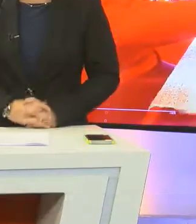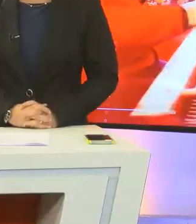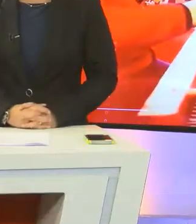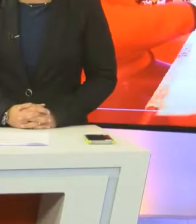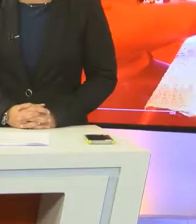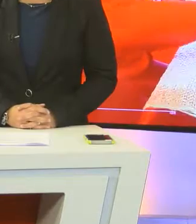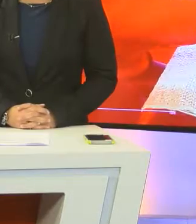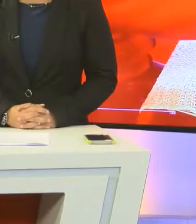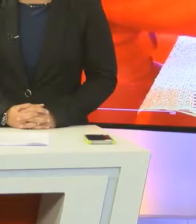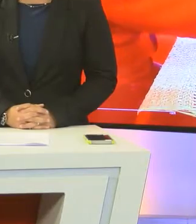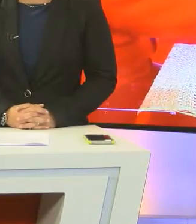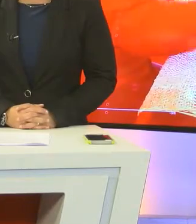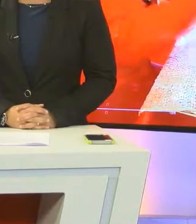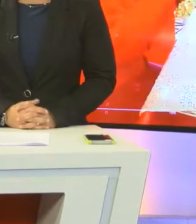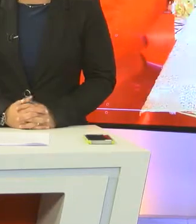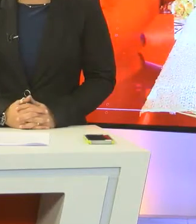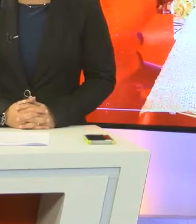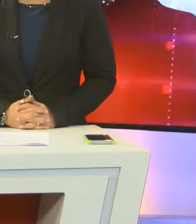visual.